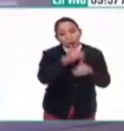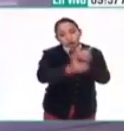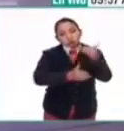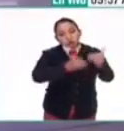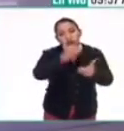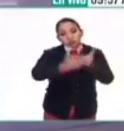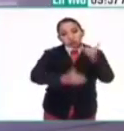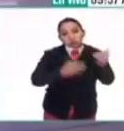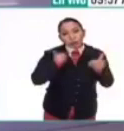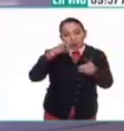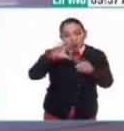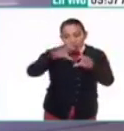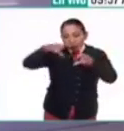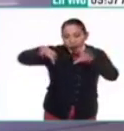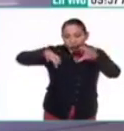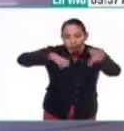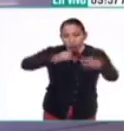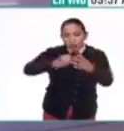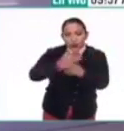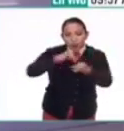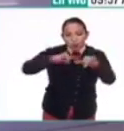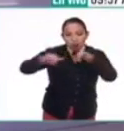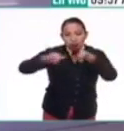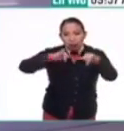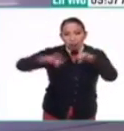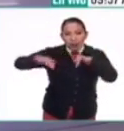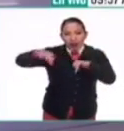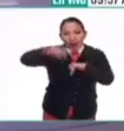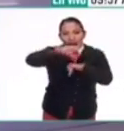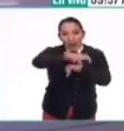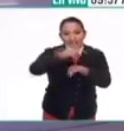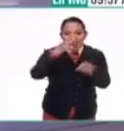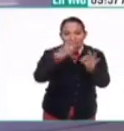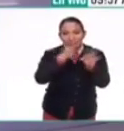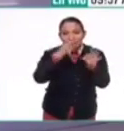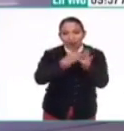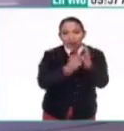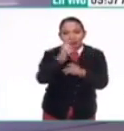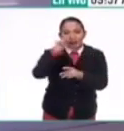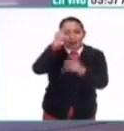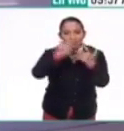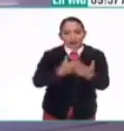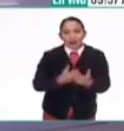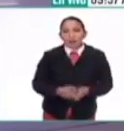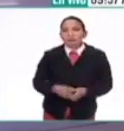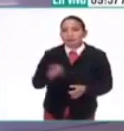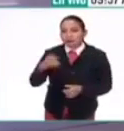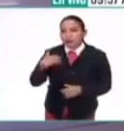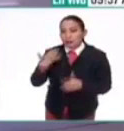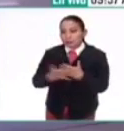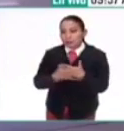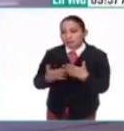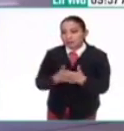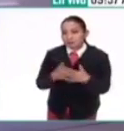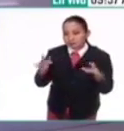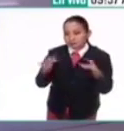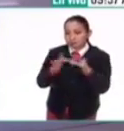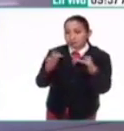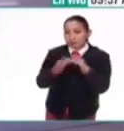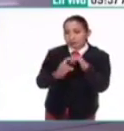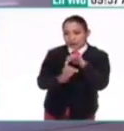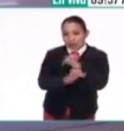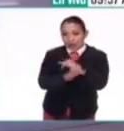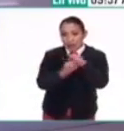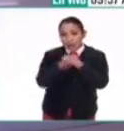usted formando estos nuevos mapas exactos con la nueva tecnología. Sí, vamos a dejar la liga de